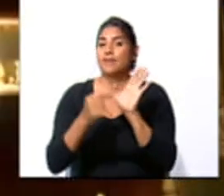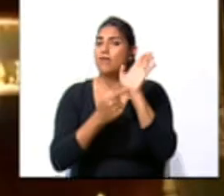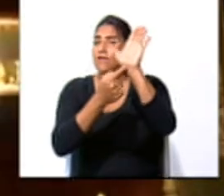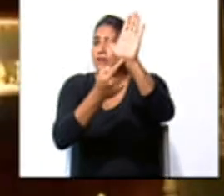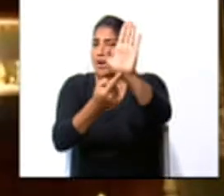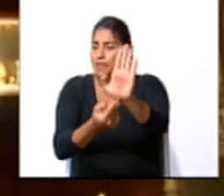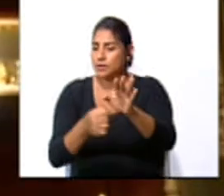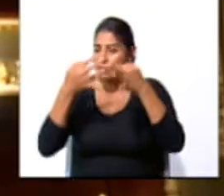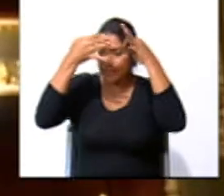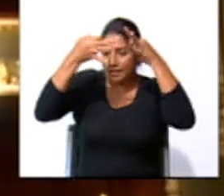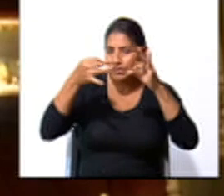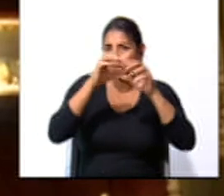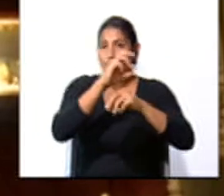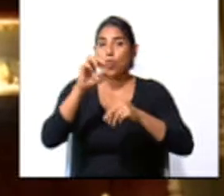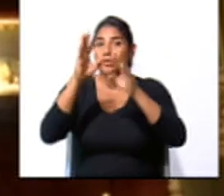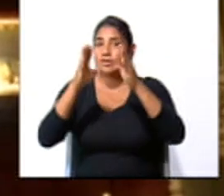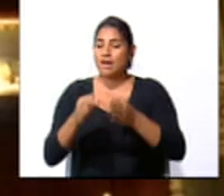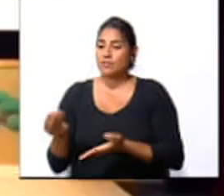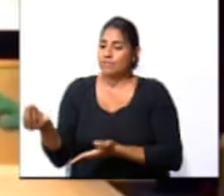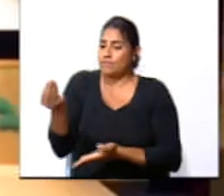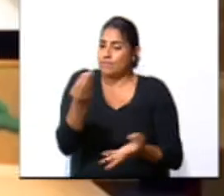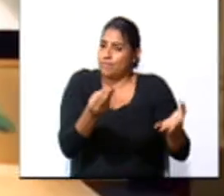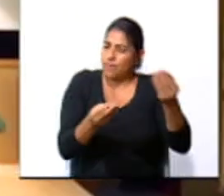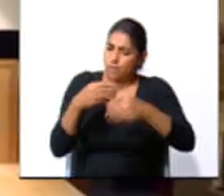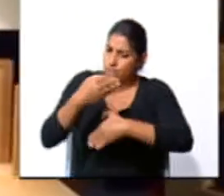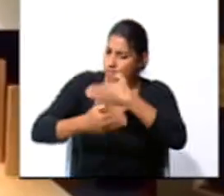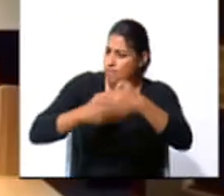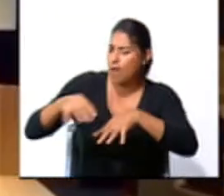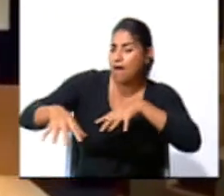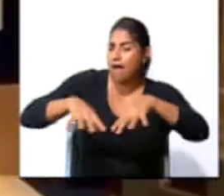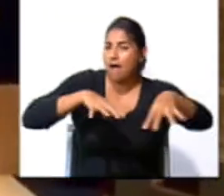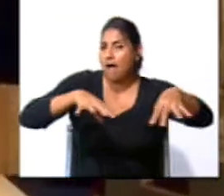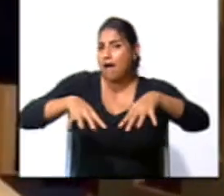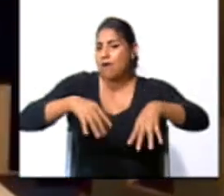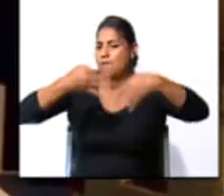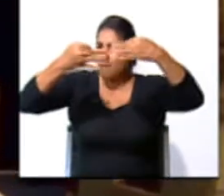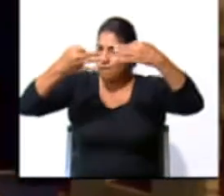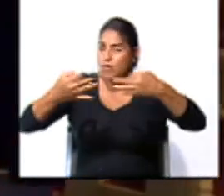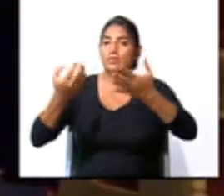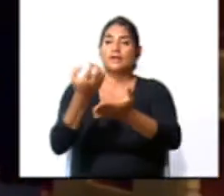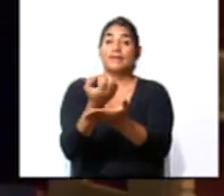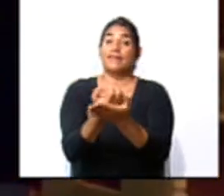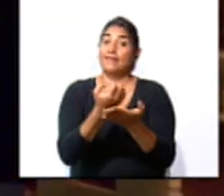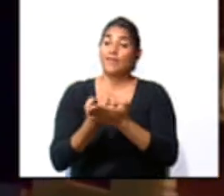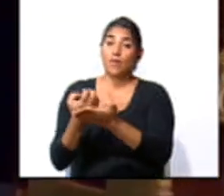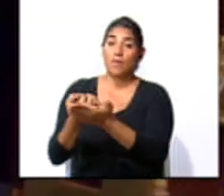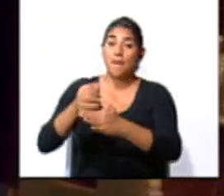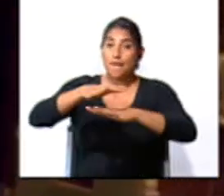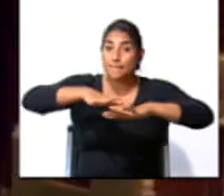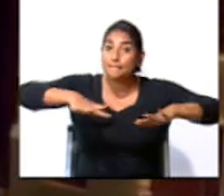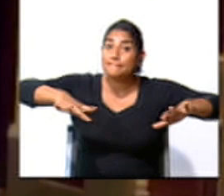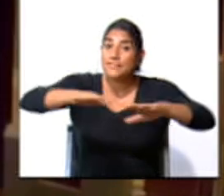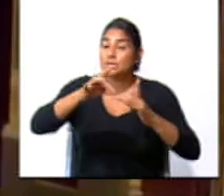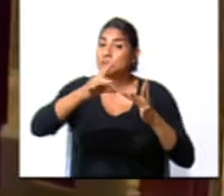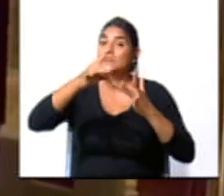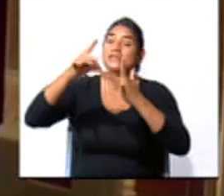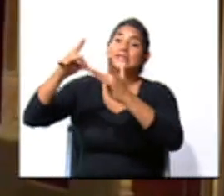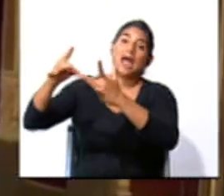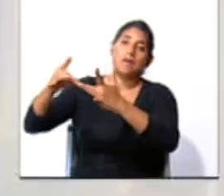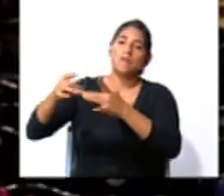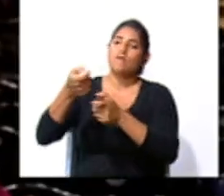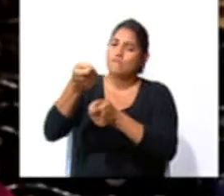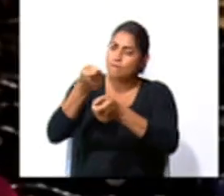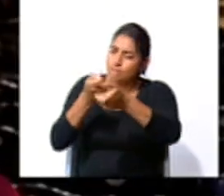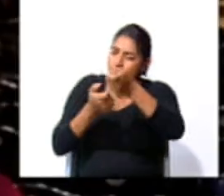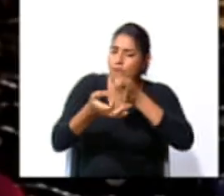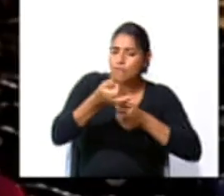la decisión del costarricense a la hora de emprender acción y de la estabilidad económica basándose principalmente en el café.